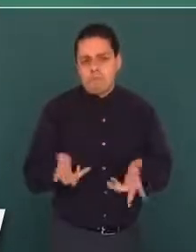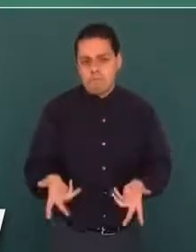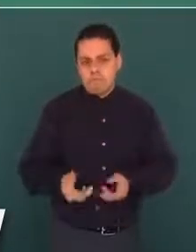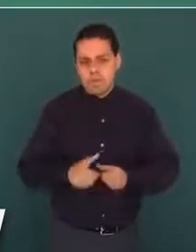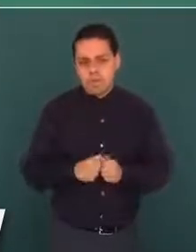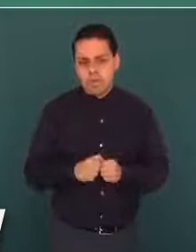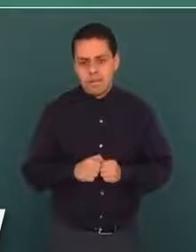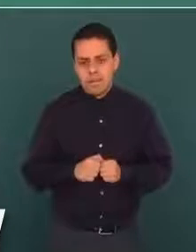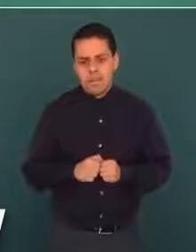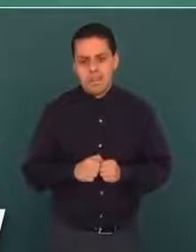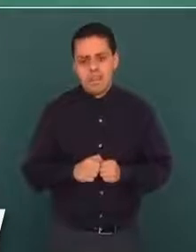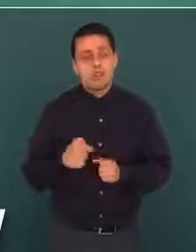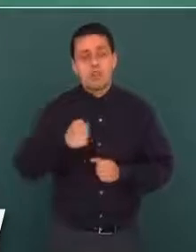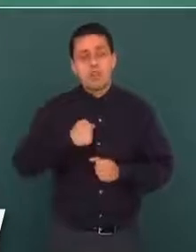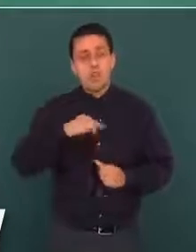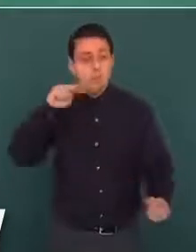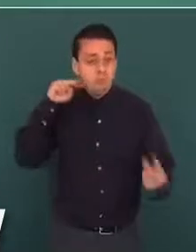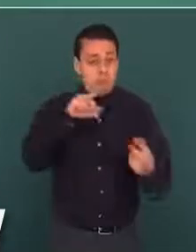No, lo vi.